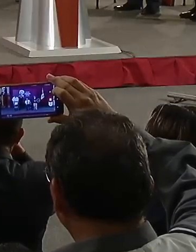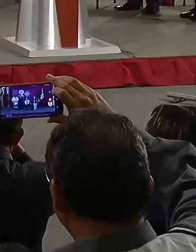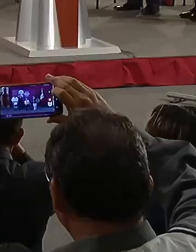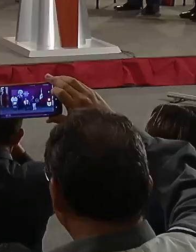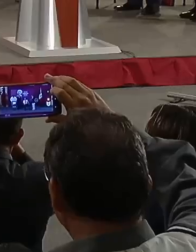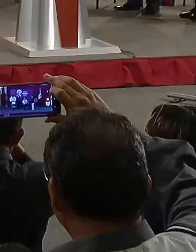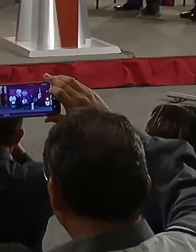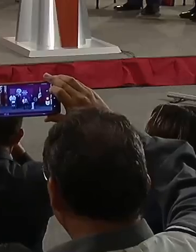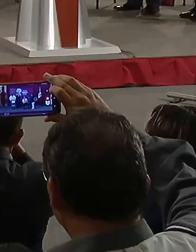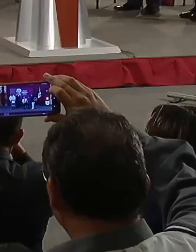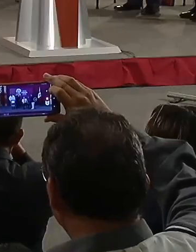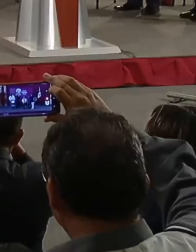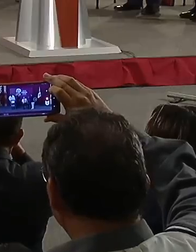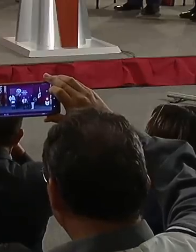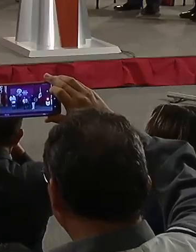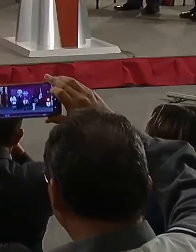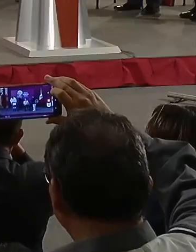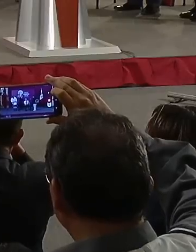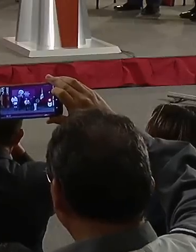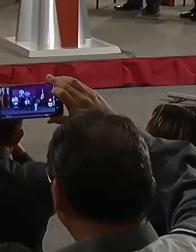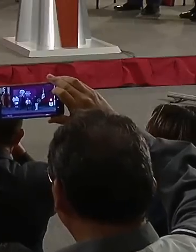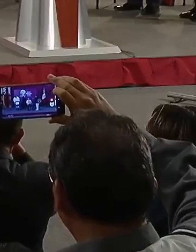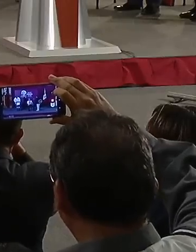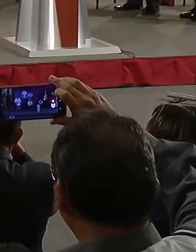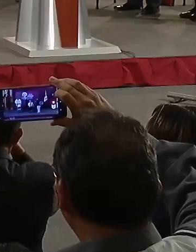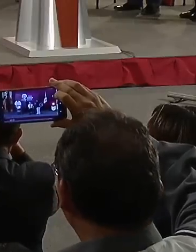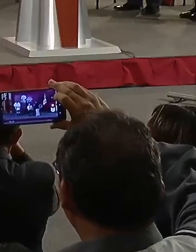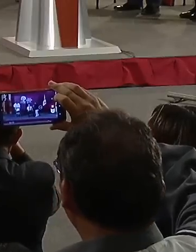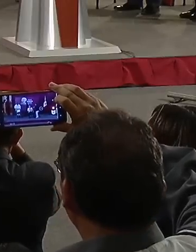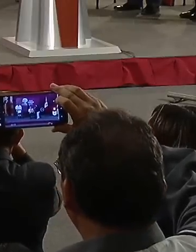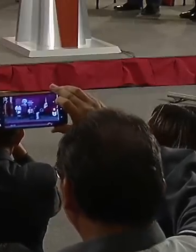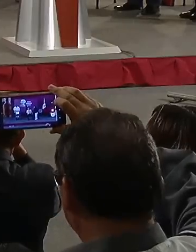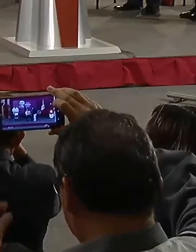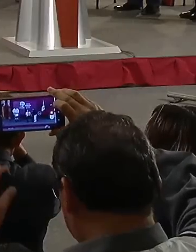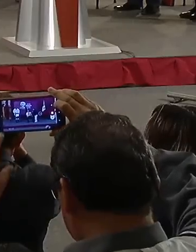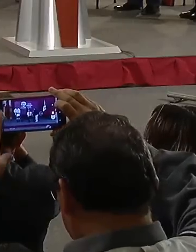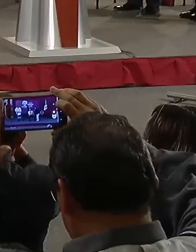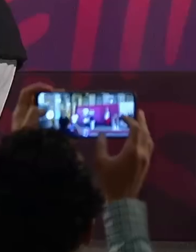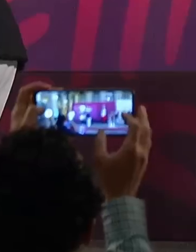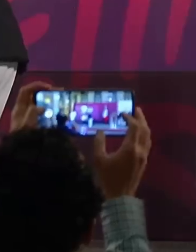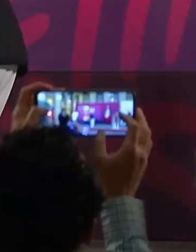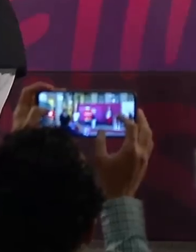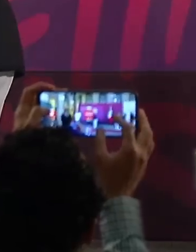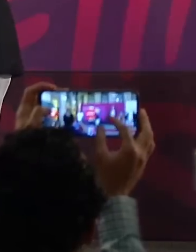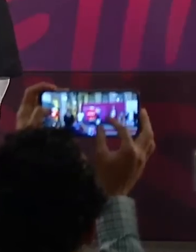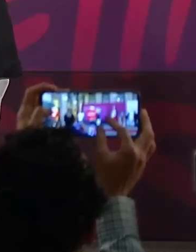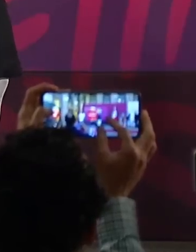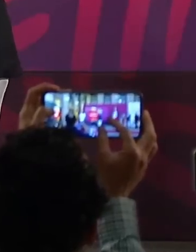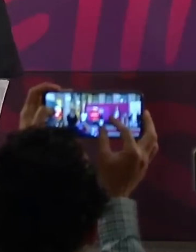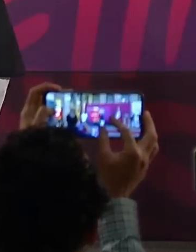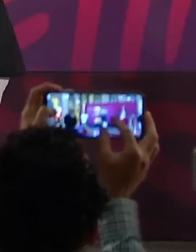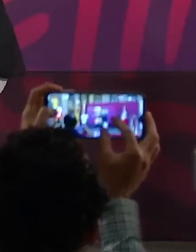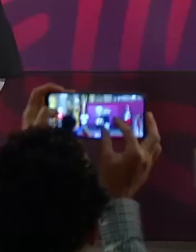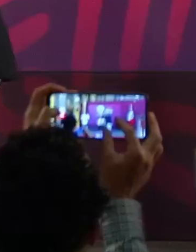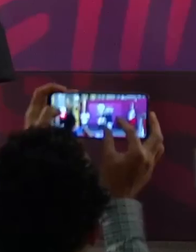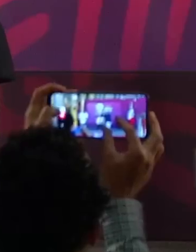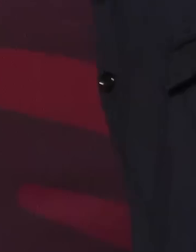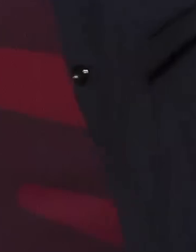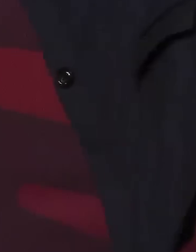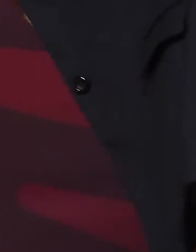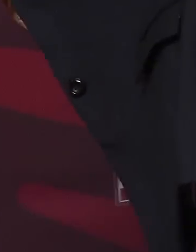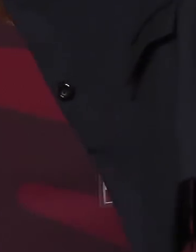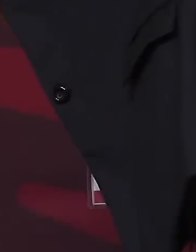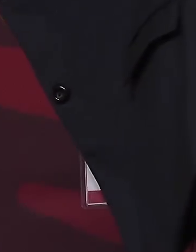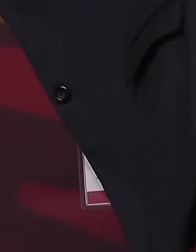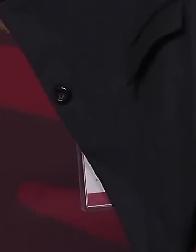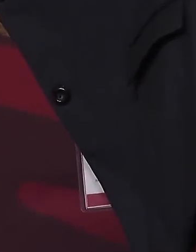Señor presidente. De acuerdo, de las primeras. Perfecto. Muy bien. ¿Va con la influenza? Sí, primeras